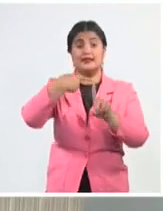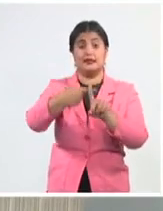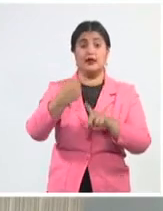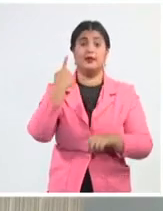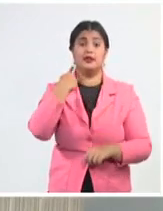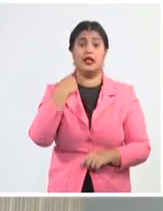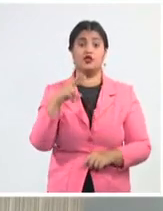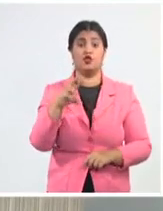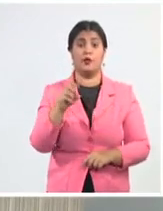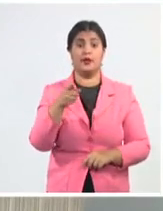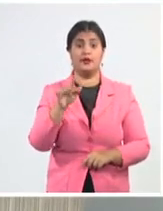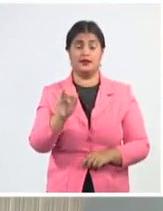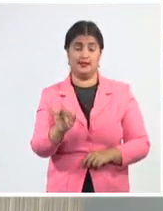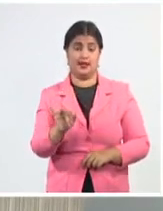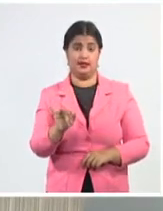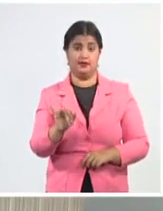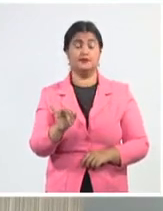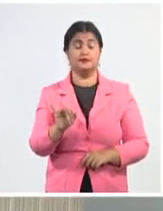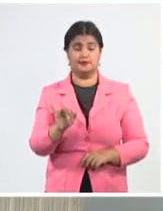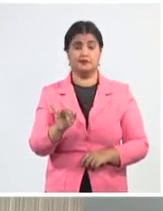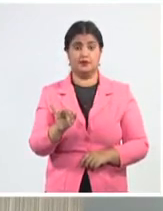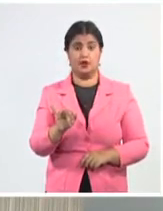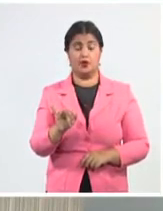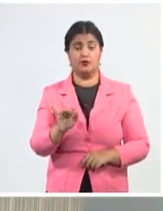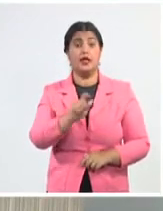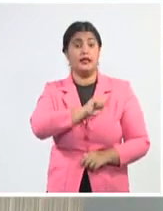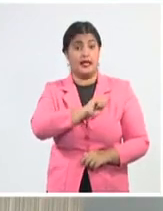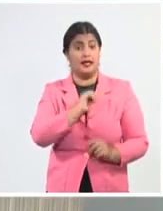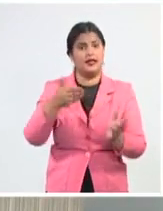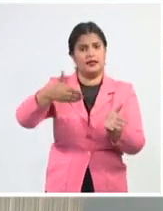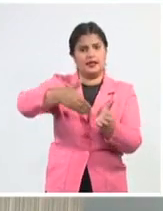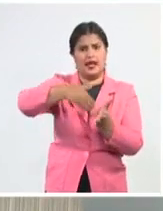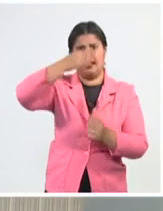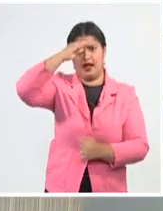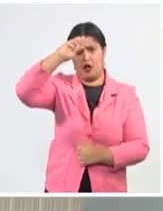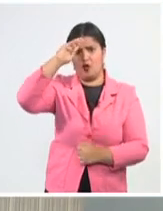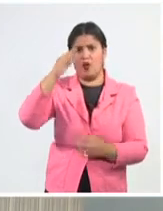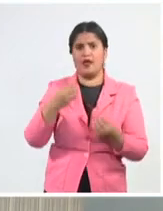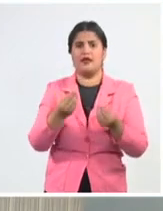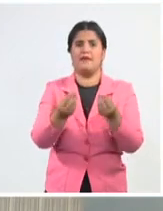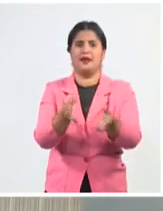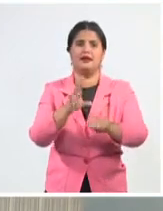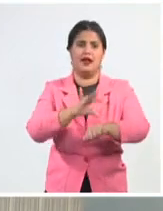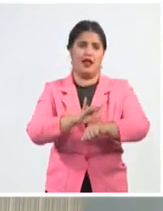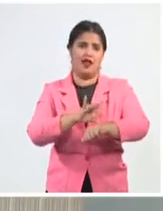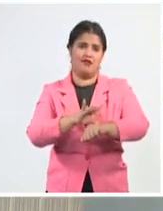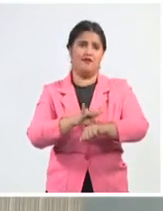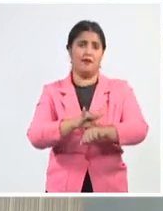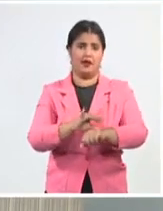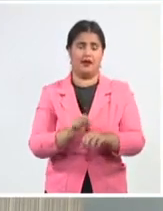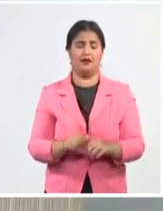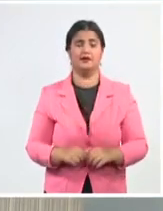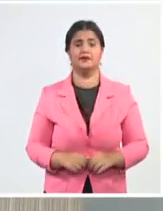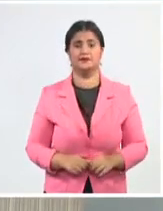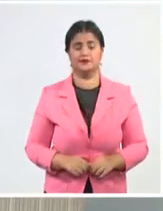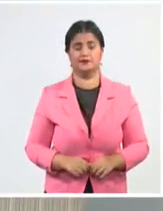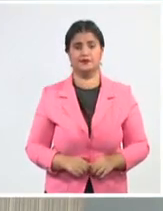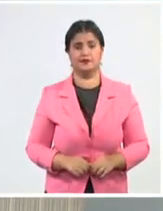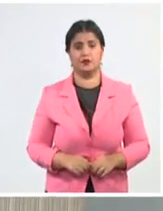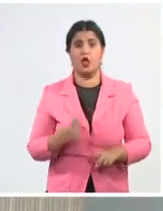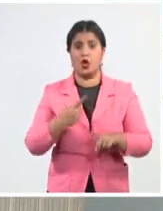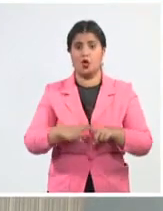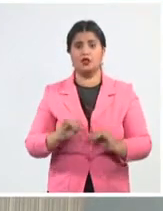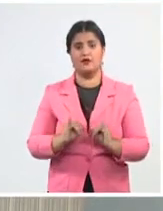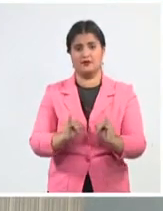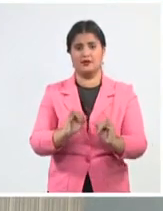fueron los que marcaron el punto de giro en el proceso de normalización de las relaciones bilaterales entre Cuba y Estados Unidos. Con más detalles